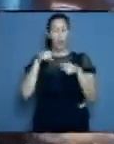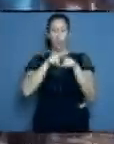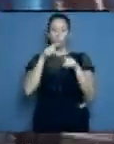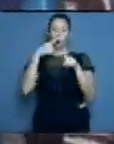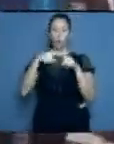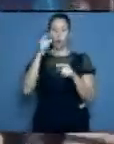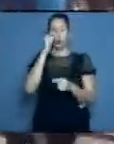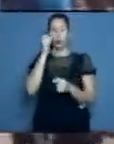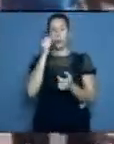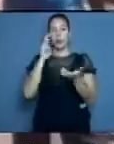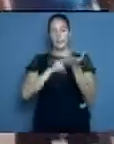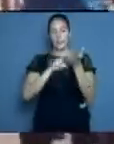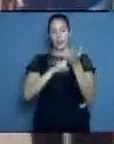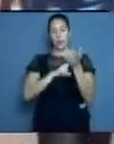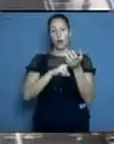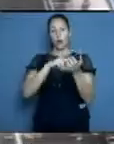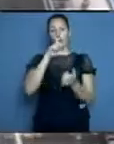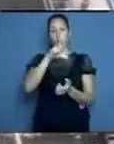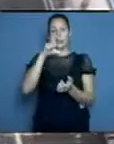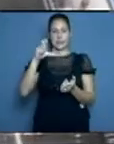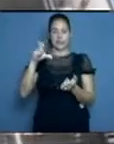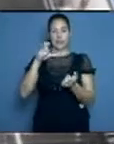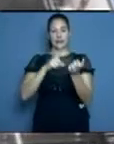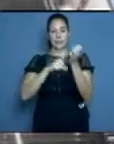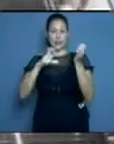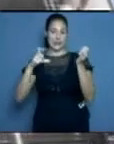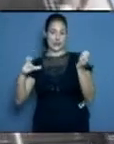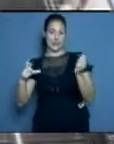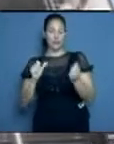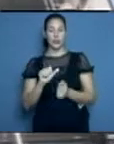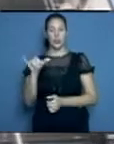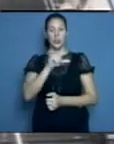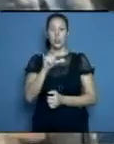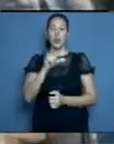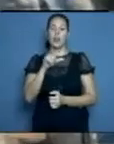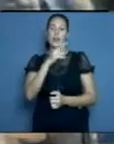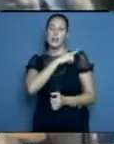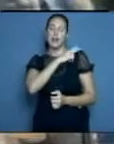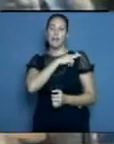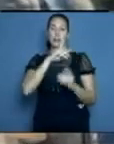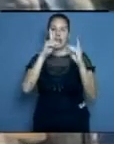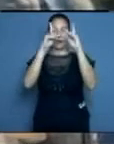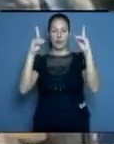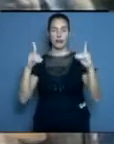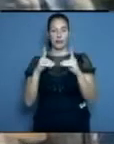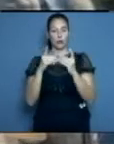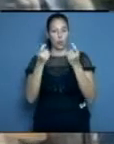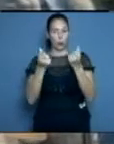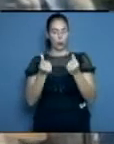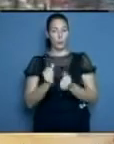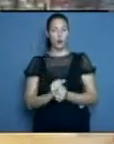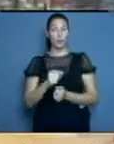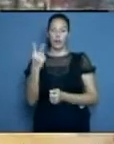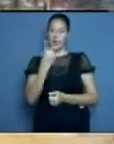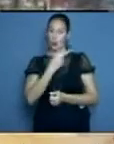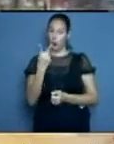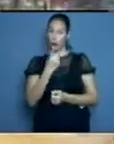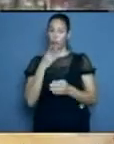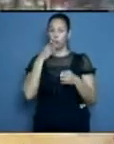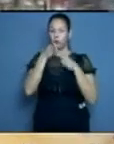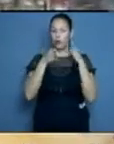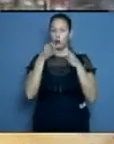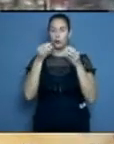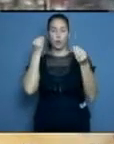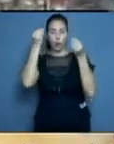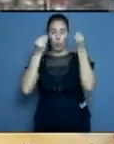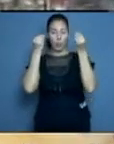secretariado del Comité Central del Partido y jefe de su departamento económico. Ambos dirigentes se interesaron por la millonaria inversión que ejecutó